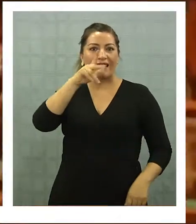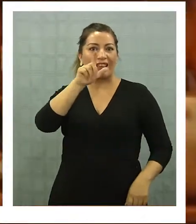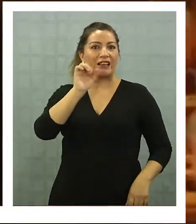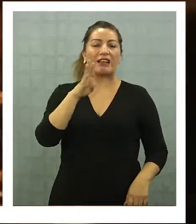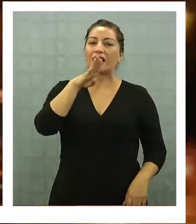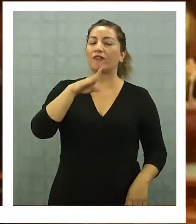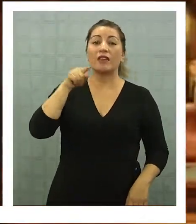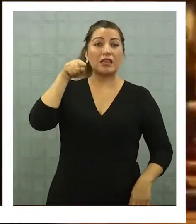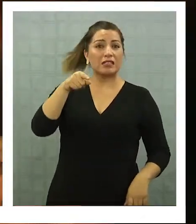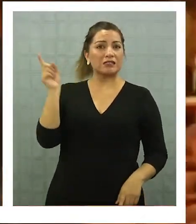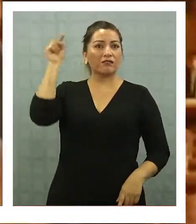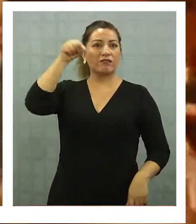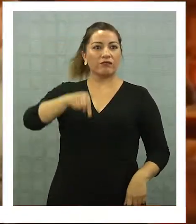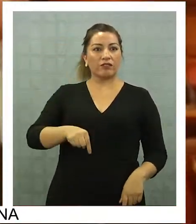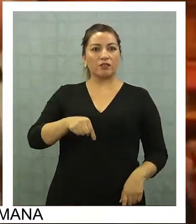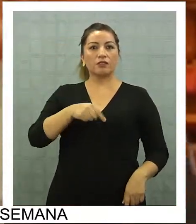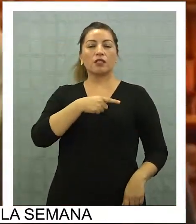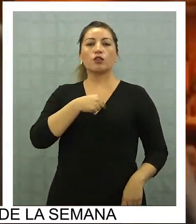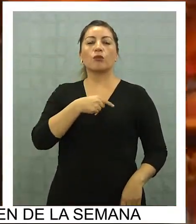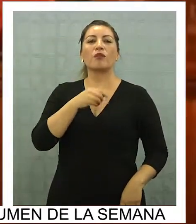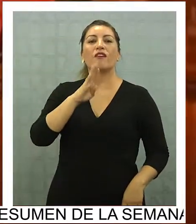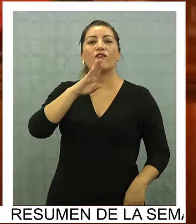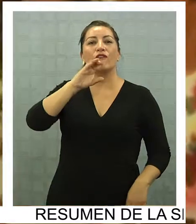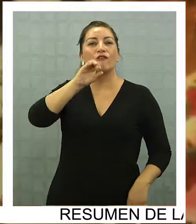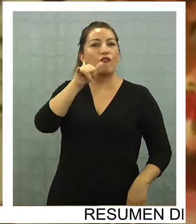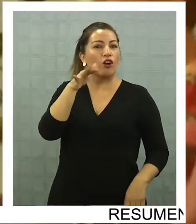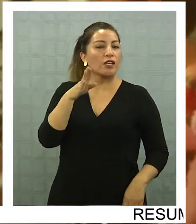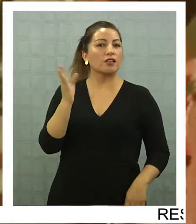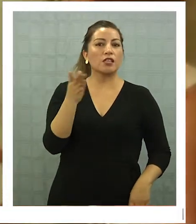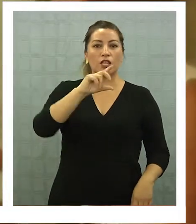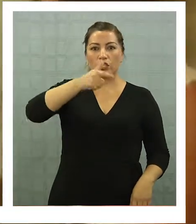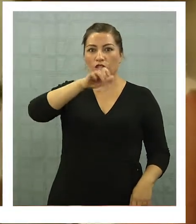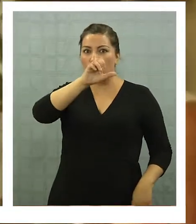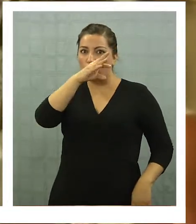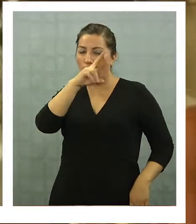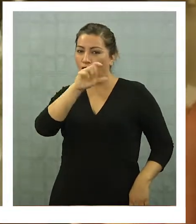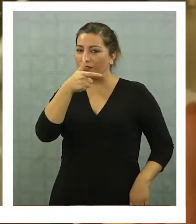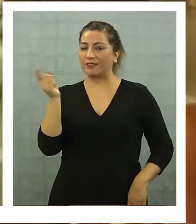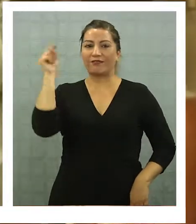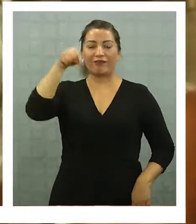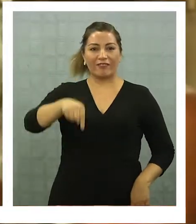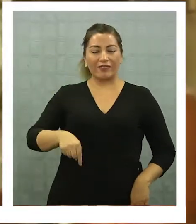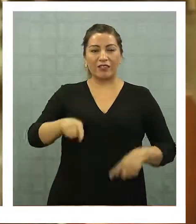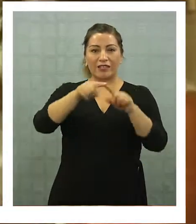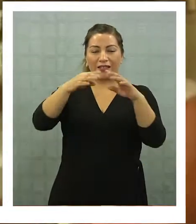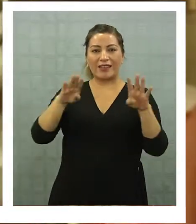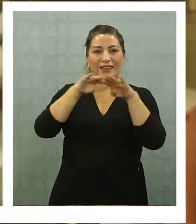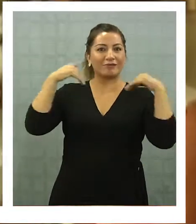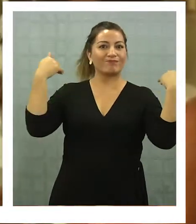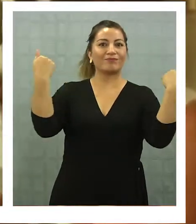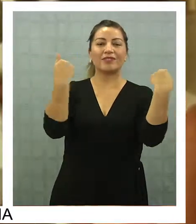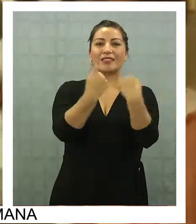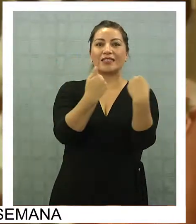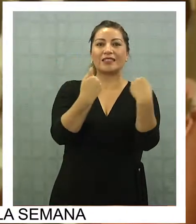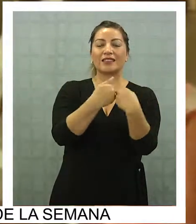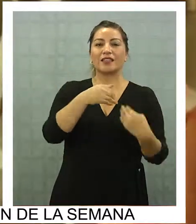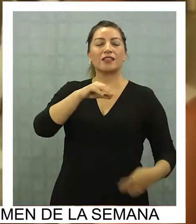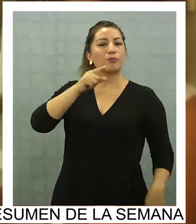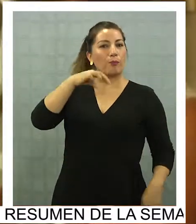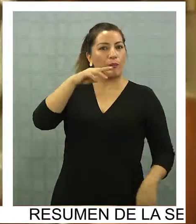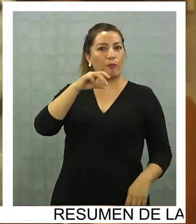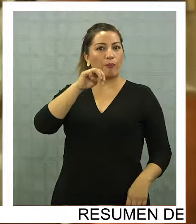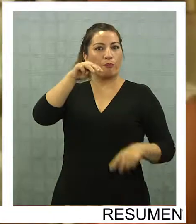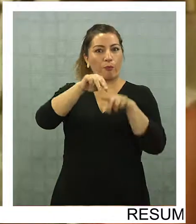histórica donde figura el mítico Boy George. Los británicos se presentarán en el Gran Arena Monticello y el precio de las entradas